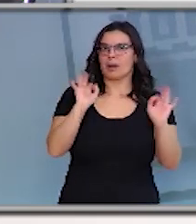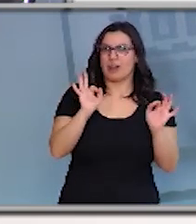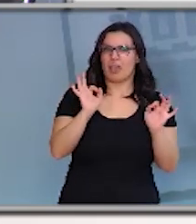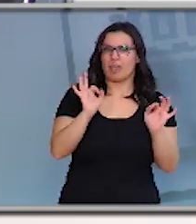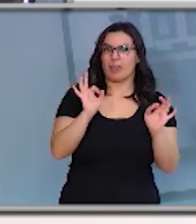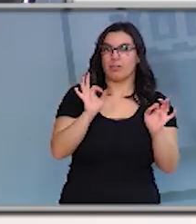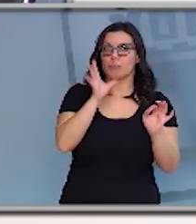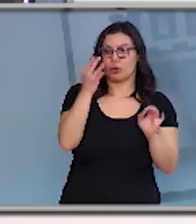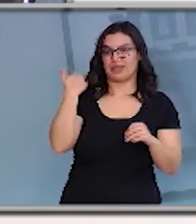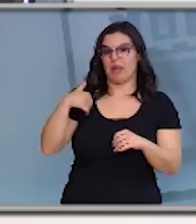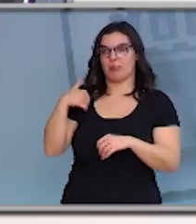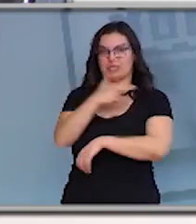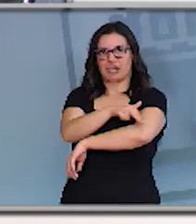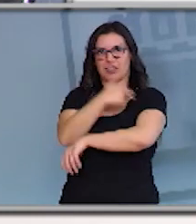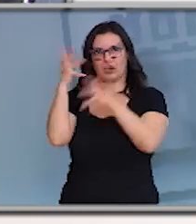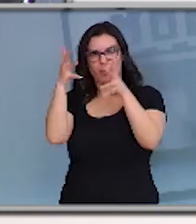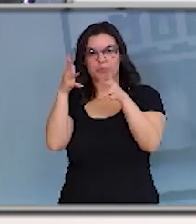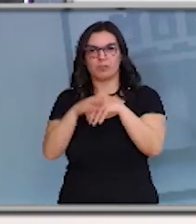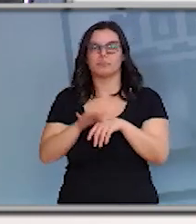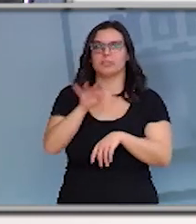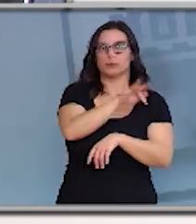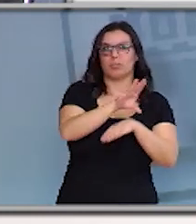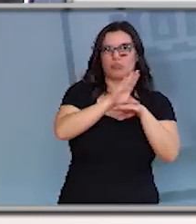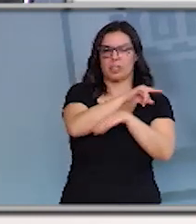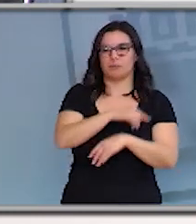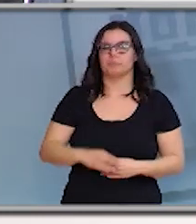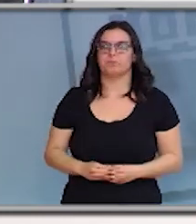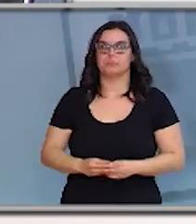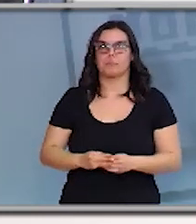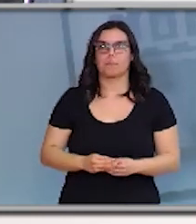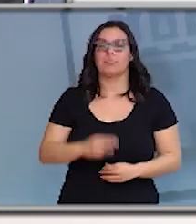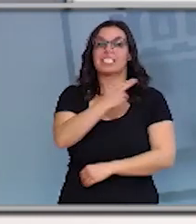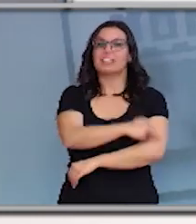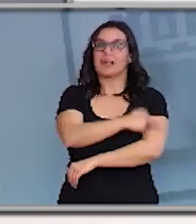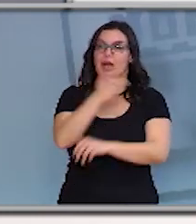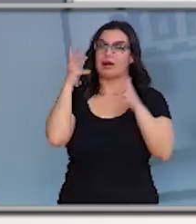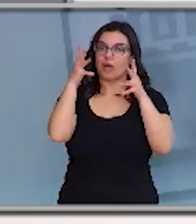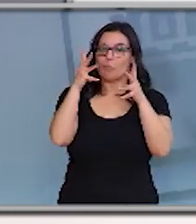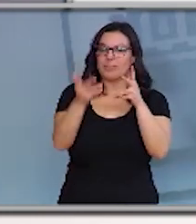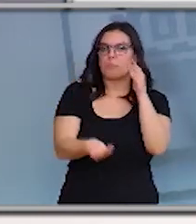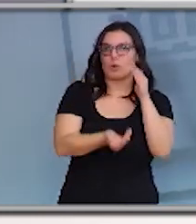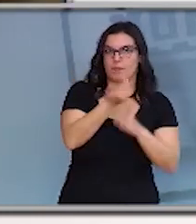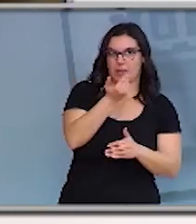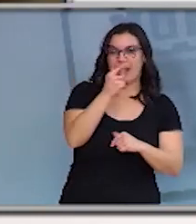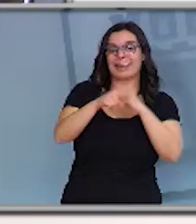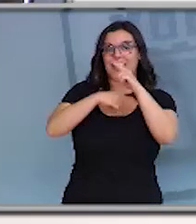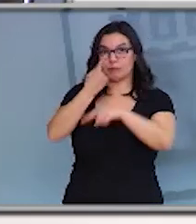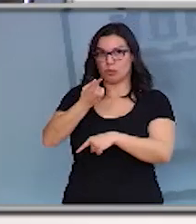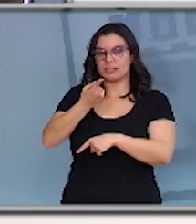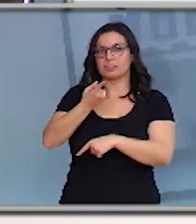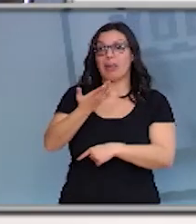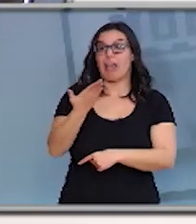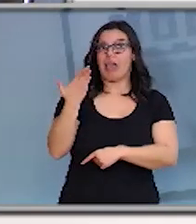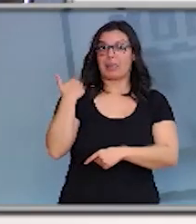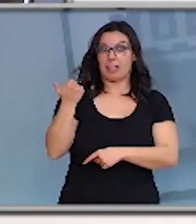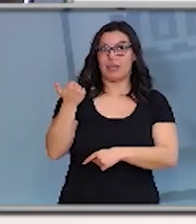recomendado Sanidad? Contesta la consejera Sanidad. Sanidad lo recomendó por la mañana y lo ratificó ayer,